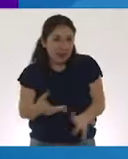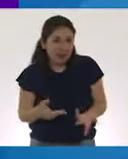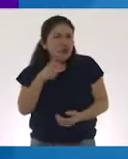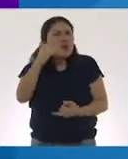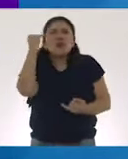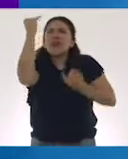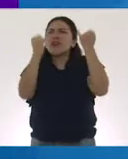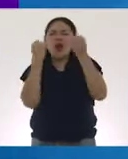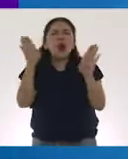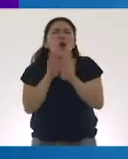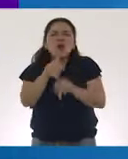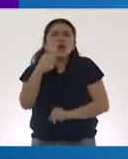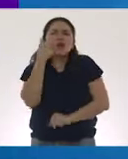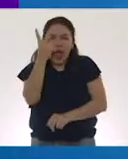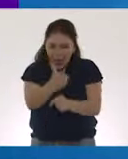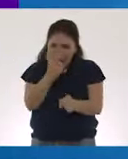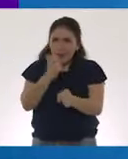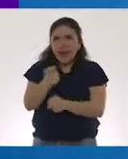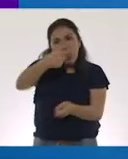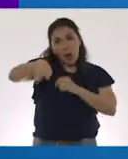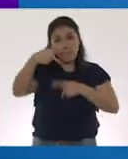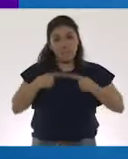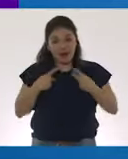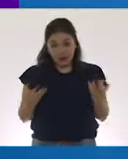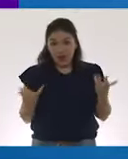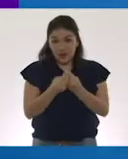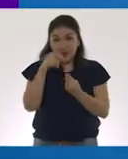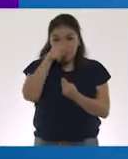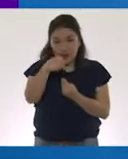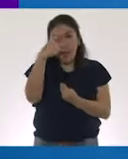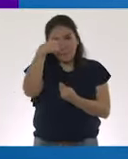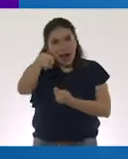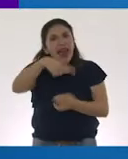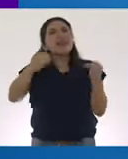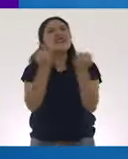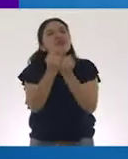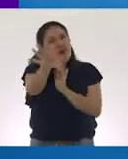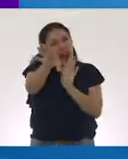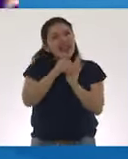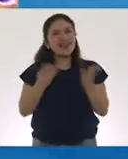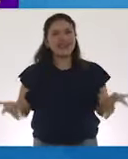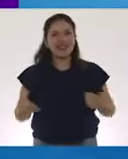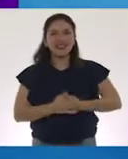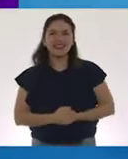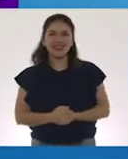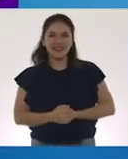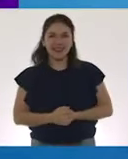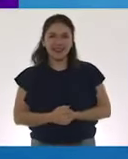Inventa tu saludo e invita a las personas que están a tu alrededor a que sigan tus pasos.